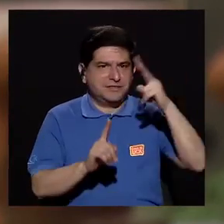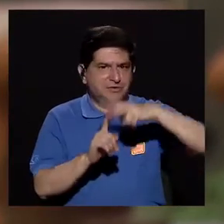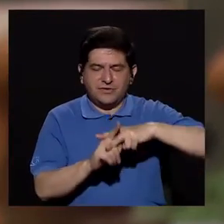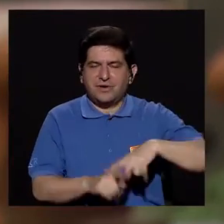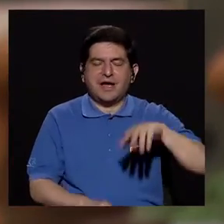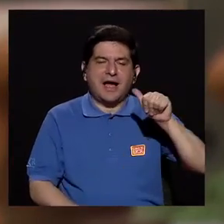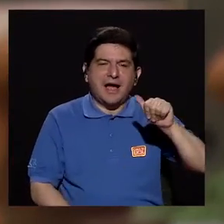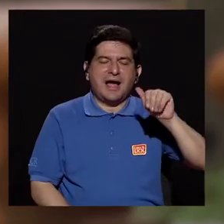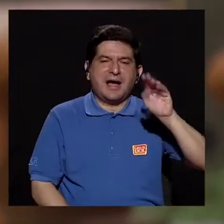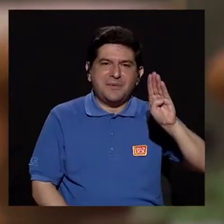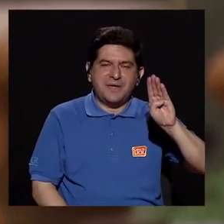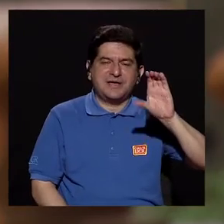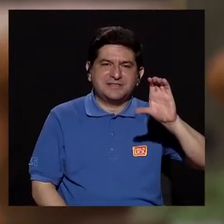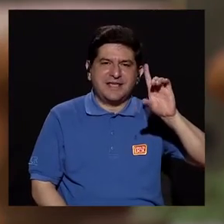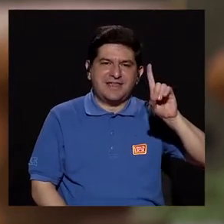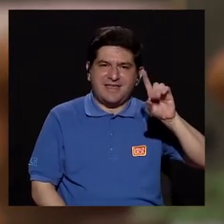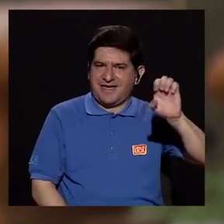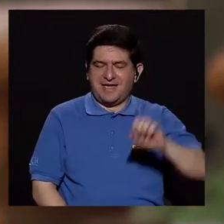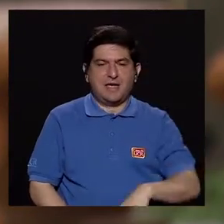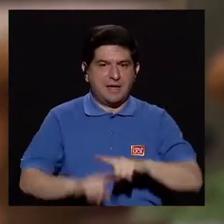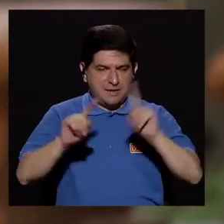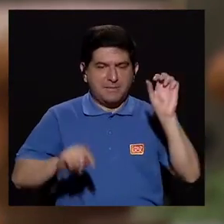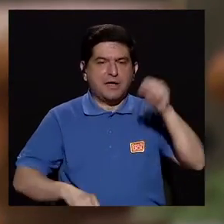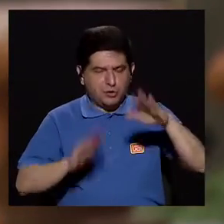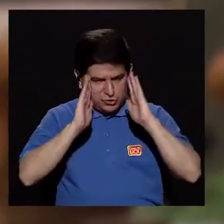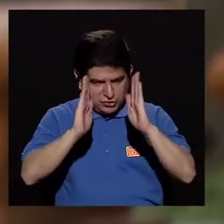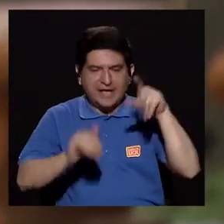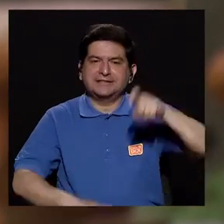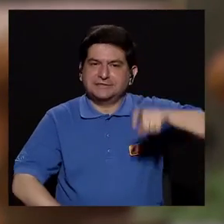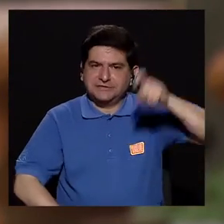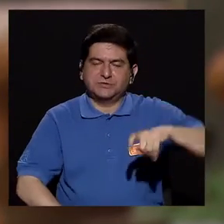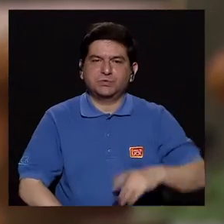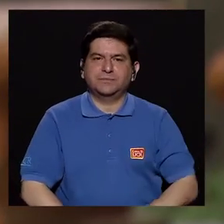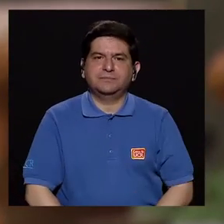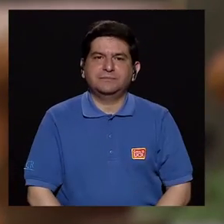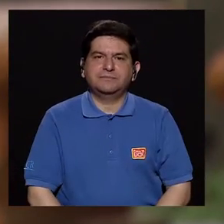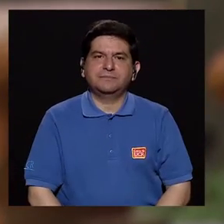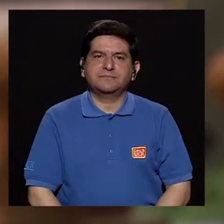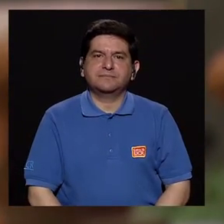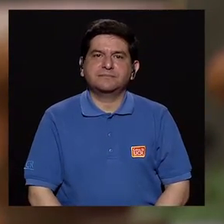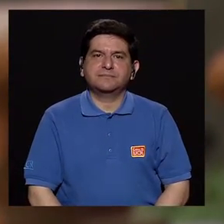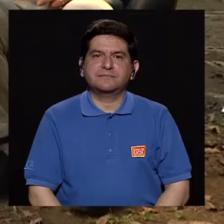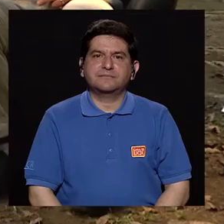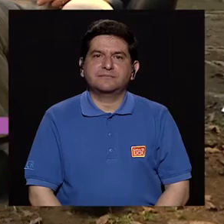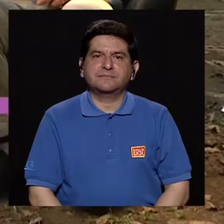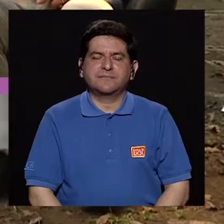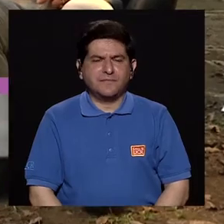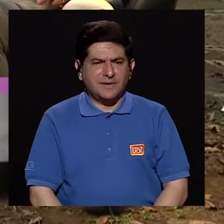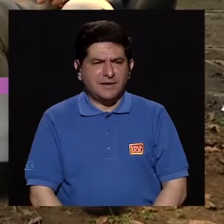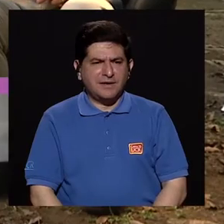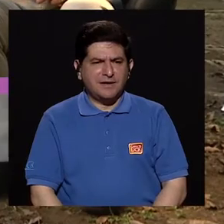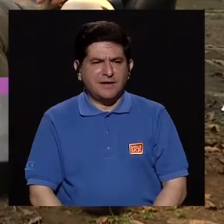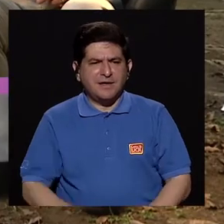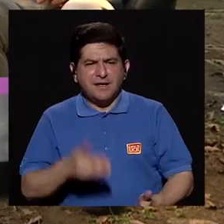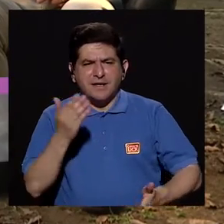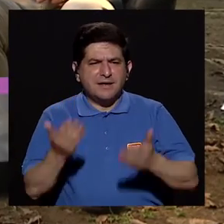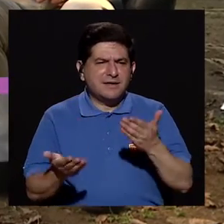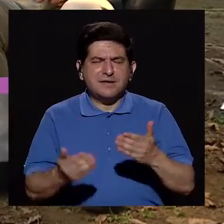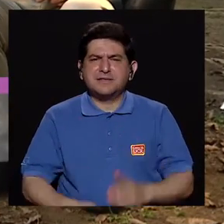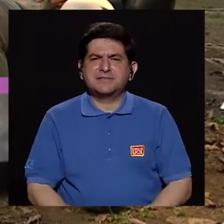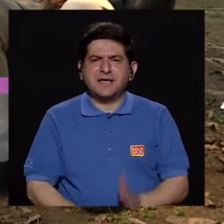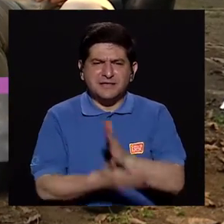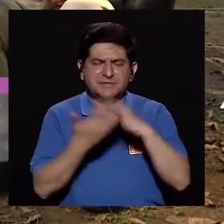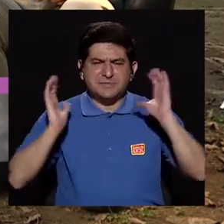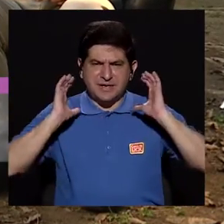aplicar mucho el ABCDE, pero sí le tienen que poner atención. Doctora, ¿y existe alguna parte